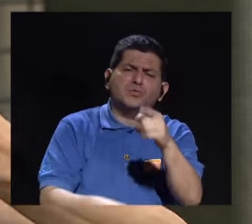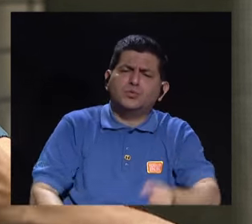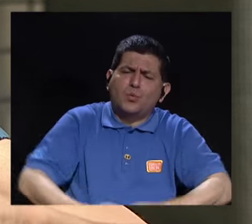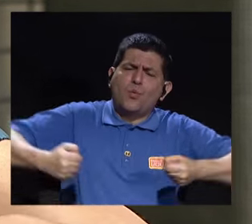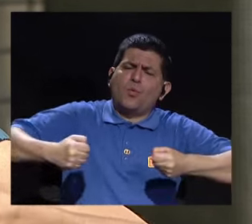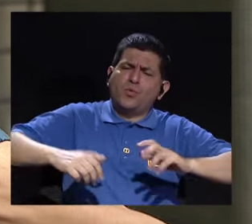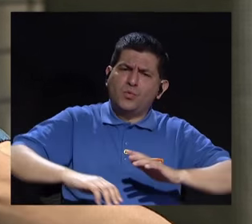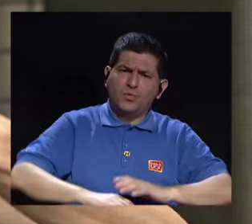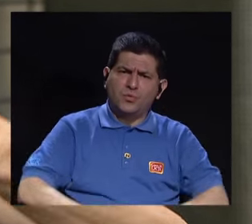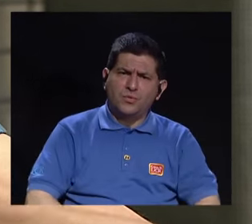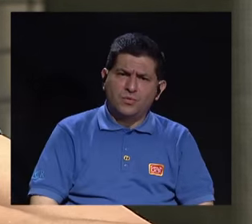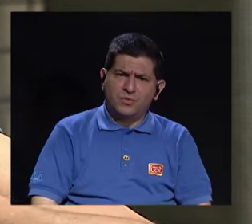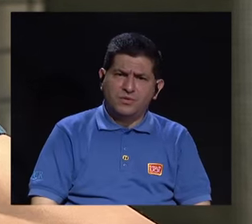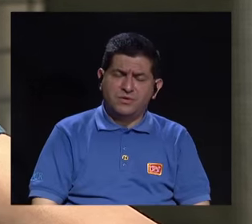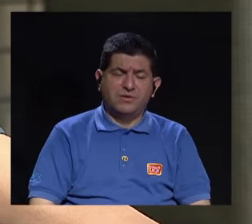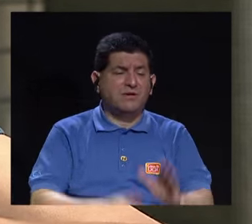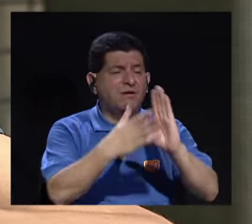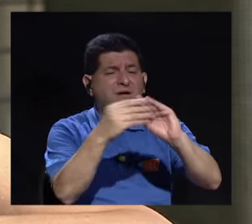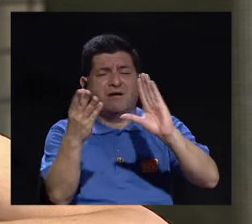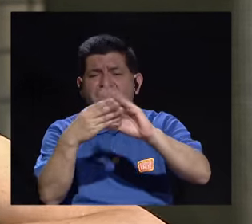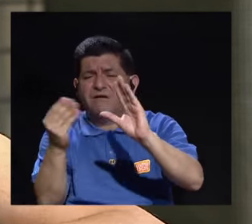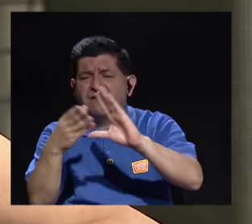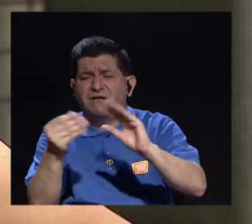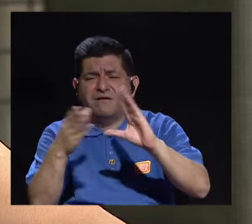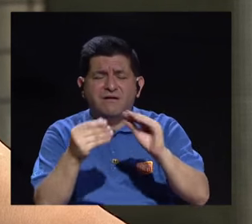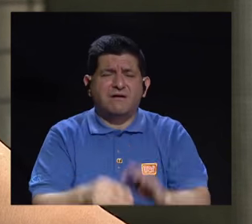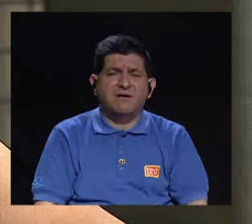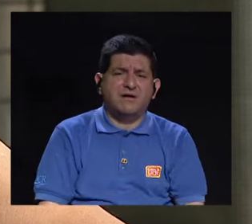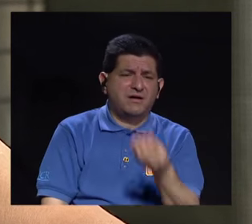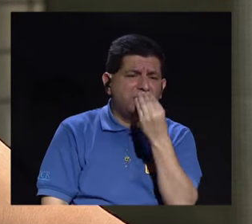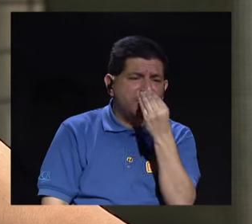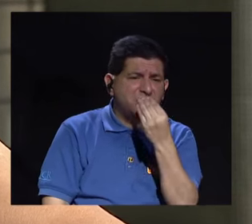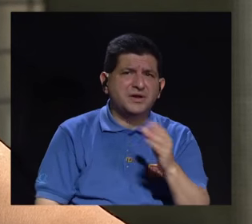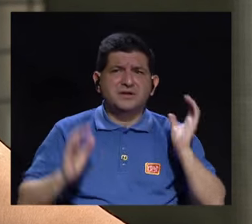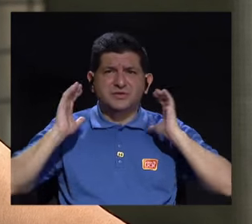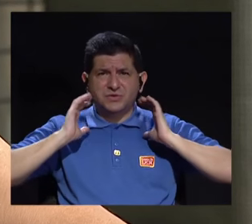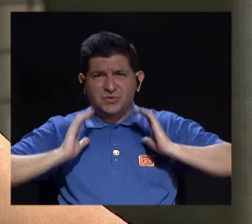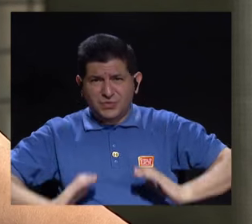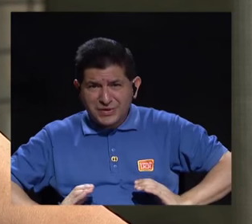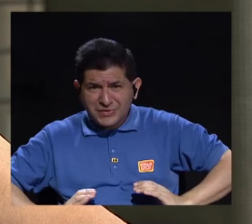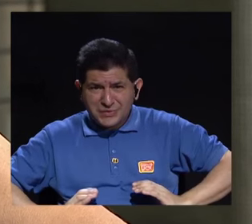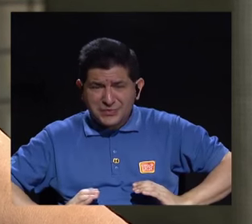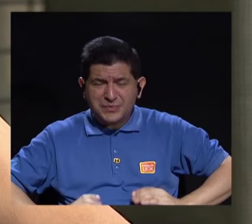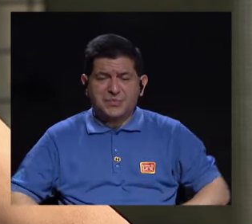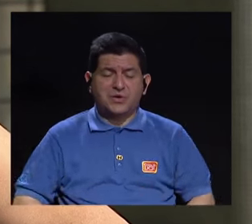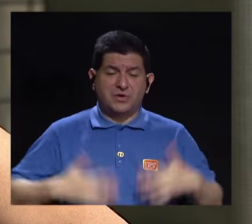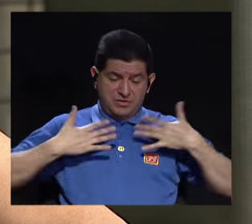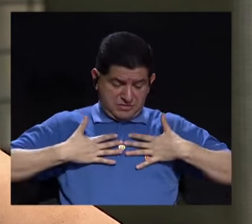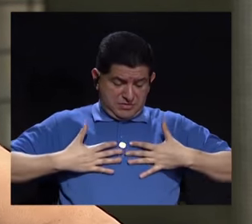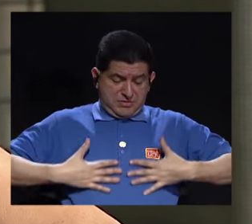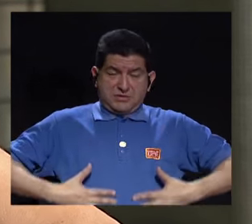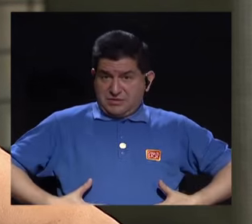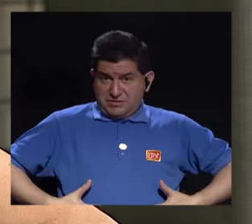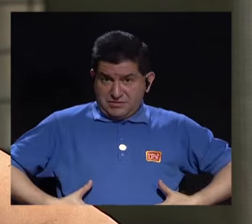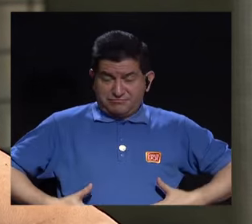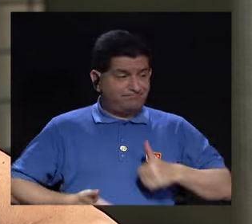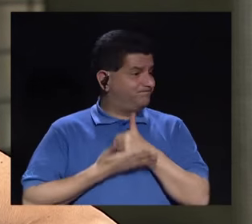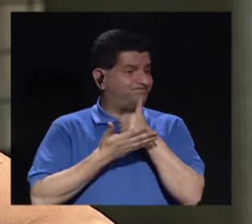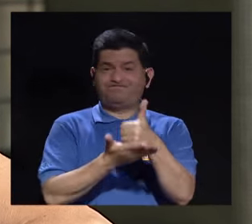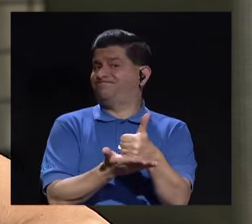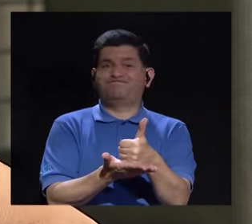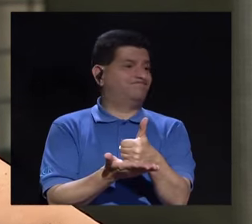muy gordo, cuidado que esto, como muchos comentarios acerca de la alimentación del cuerpo, de la ropa, no